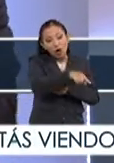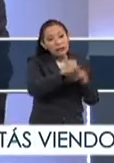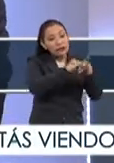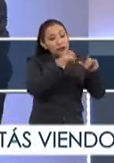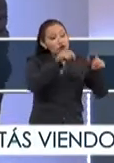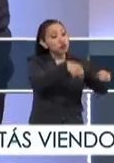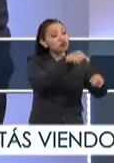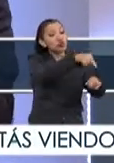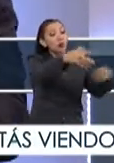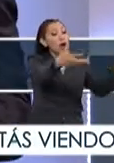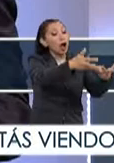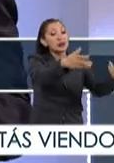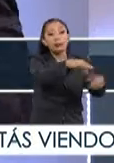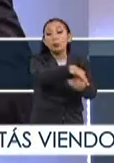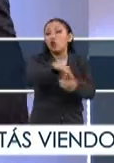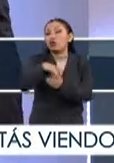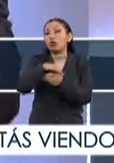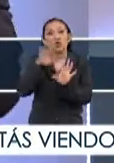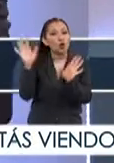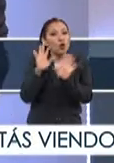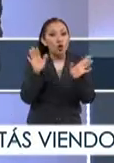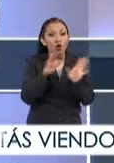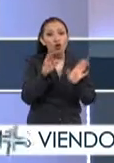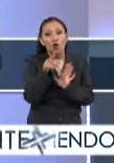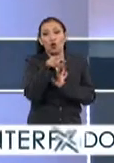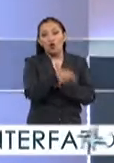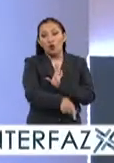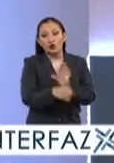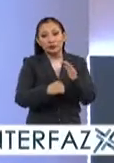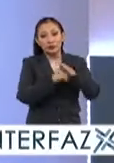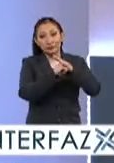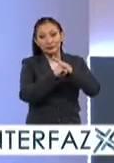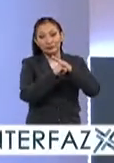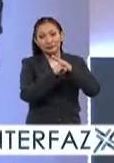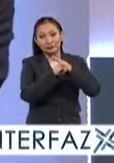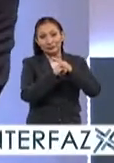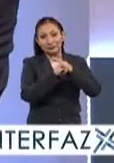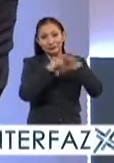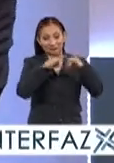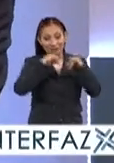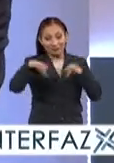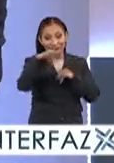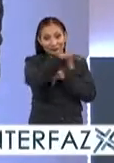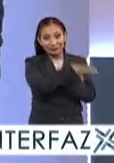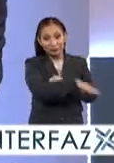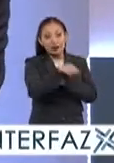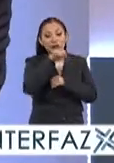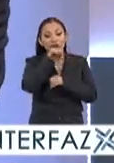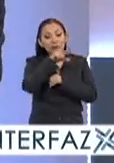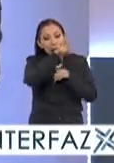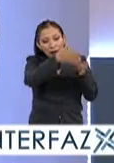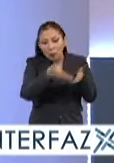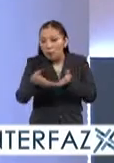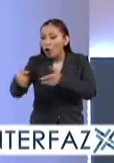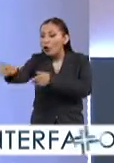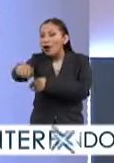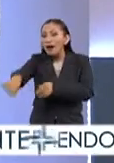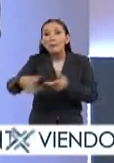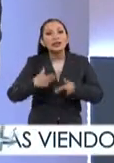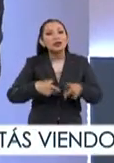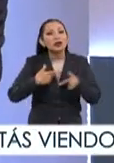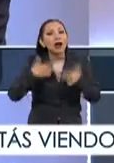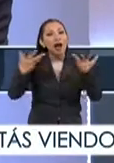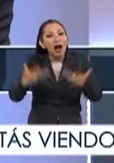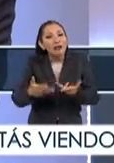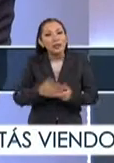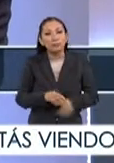institucionalidad de la misma democracia, las pilares institucionales que soportan la democracia, sino bajarlo a lo que es la